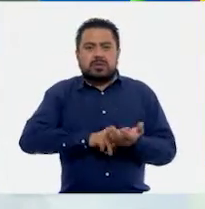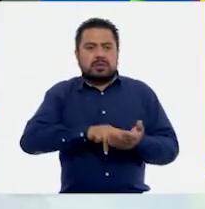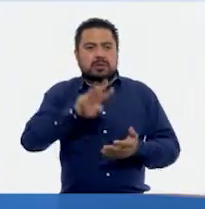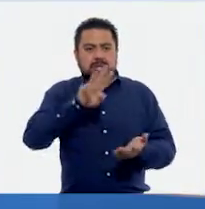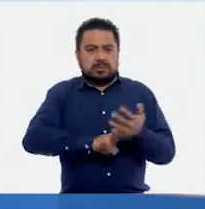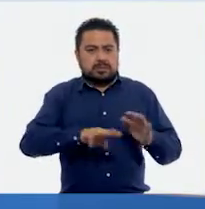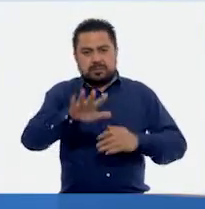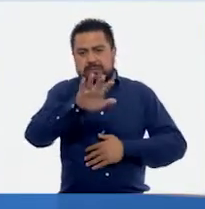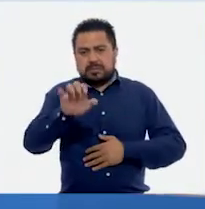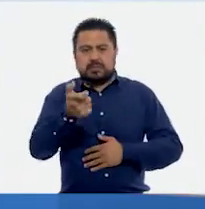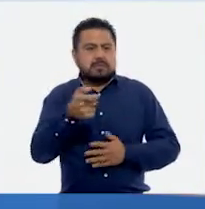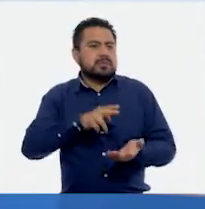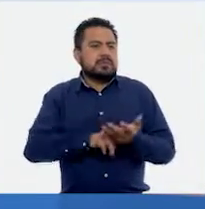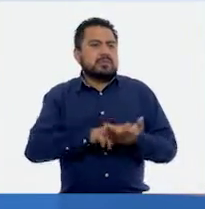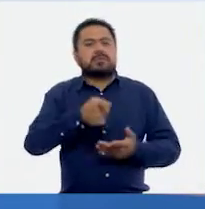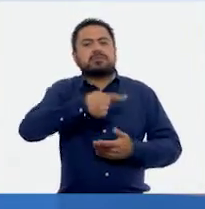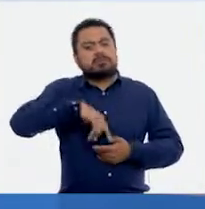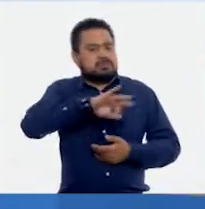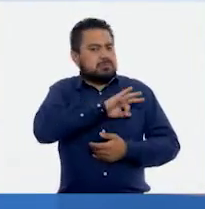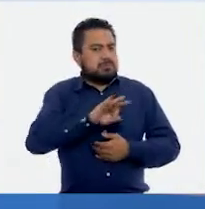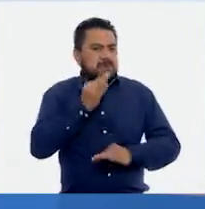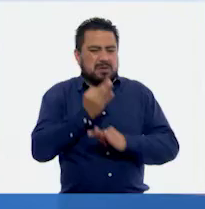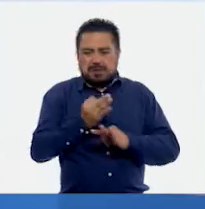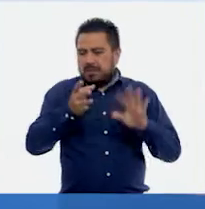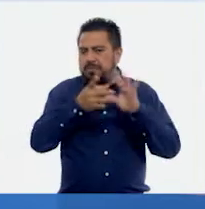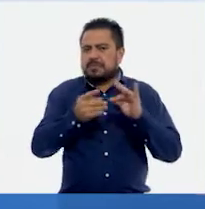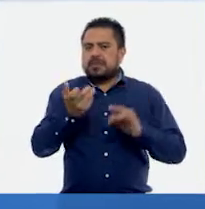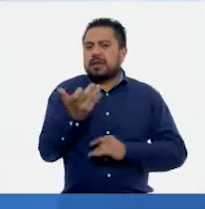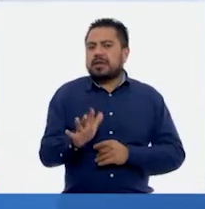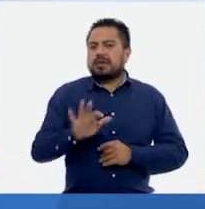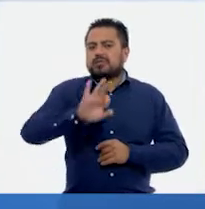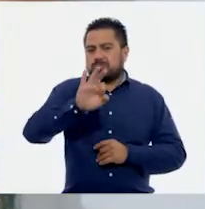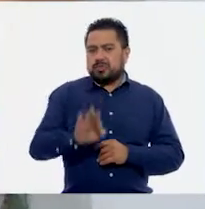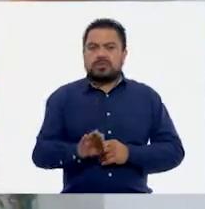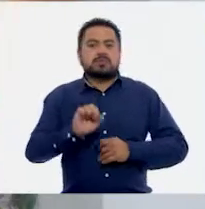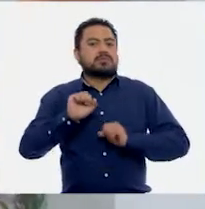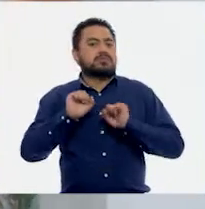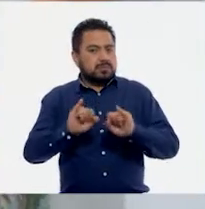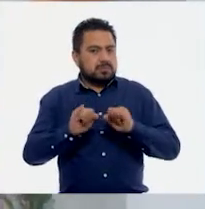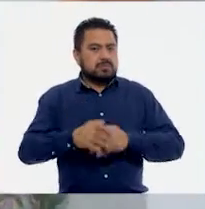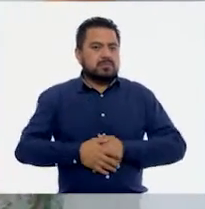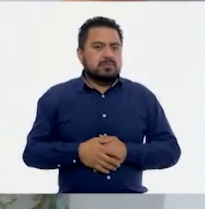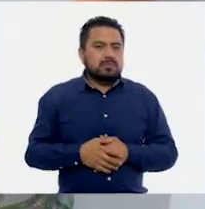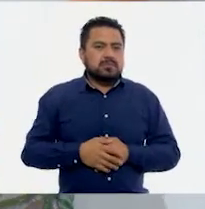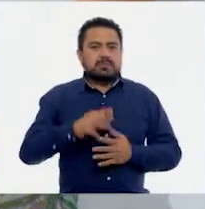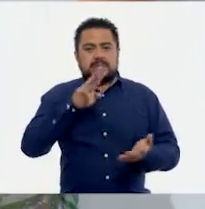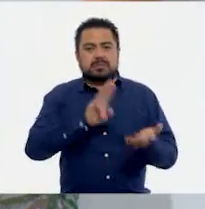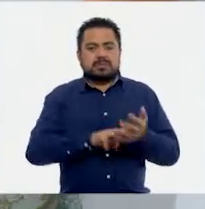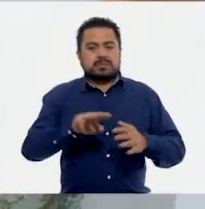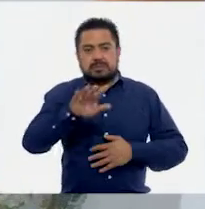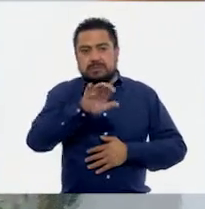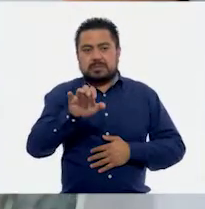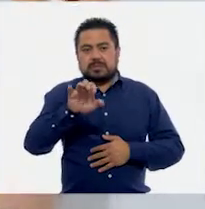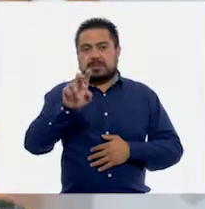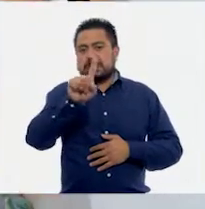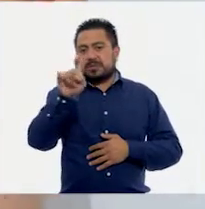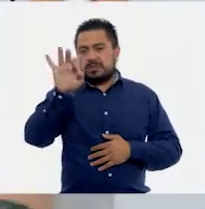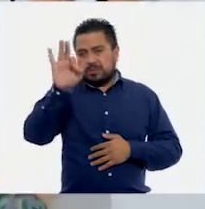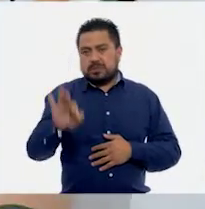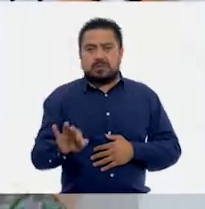,500. Podemos obtener, como bien dices, el 10%. Sí. 3,500 es el 100%.